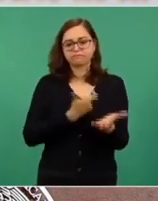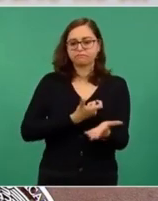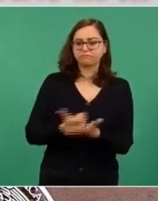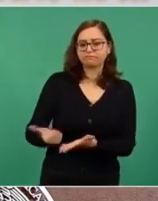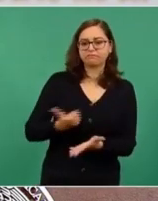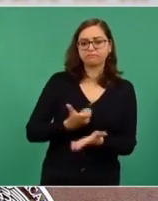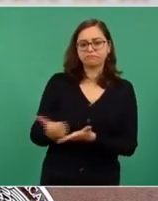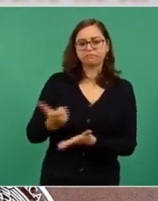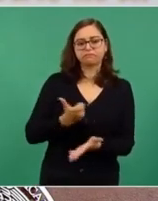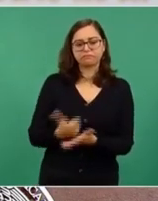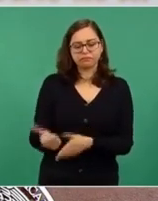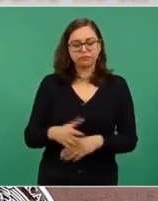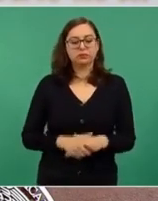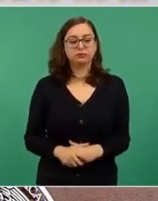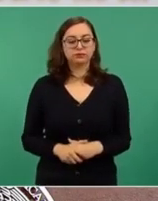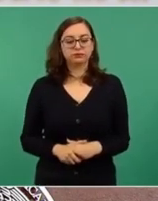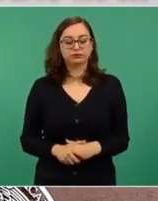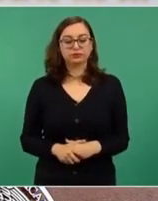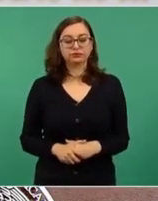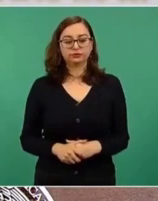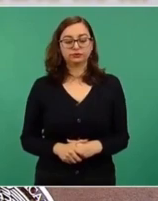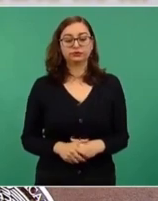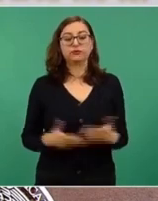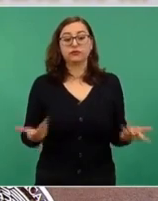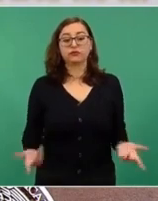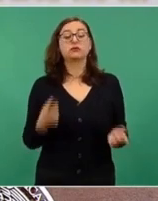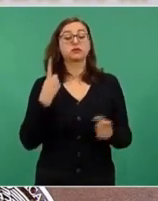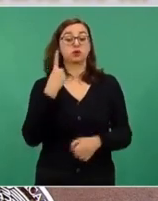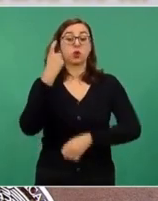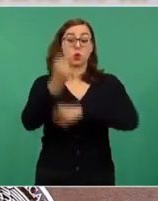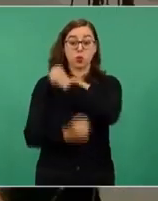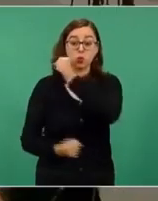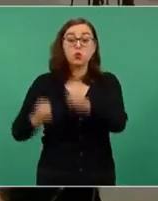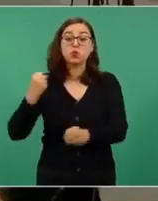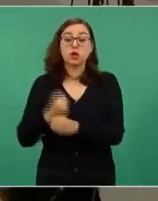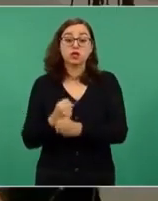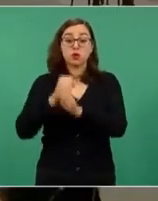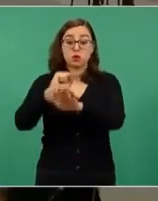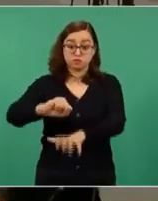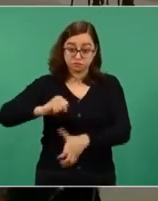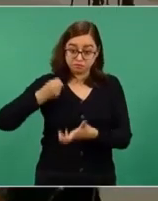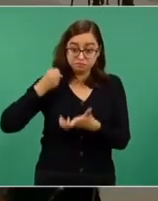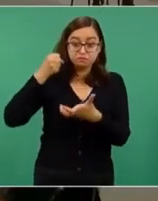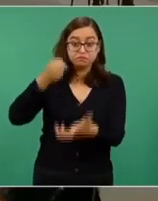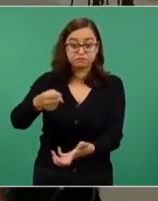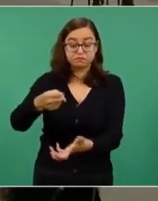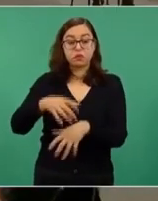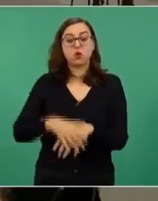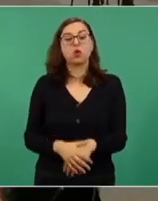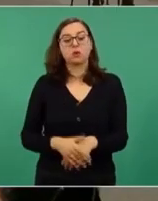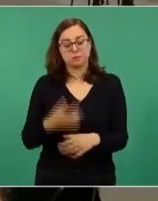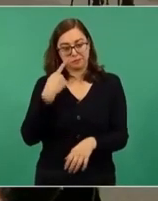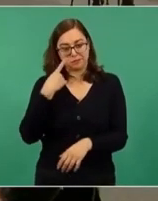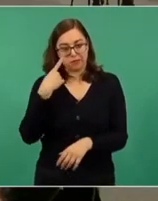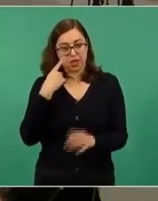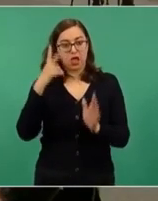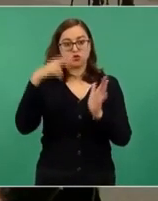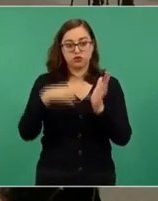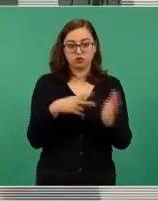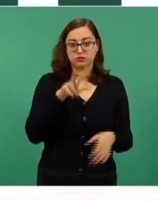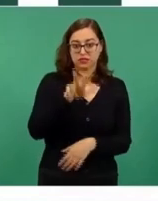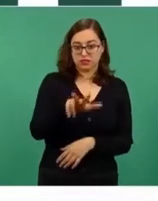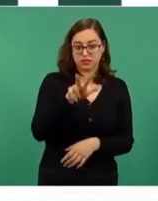En términos de inversión social anual, en términos de todo el presupuesto, en dos mil dieciocho se